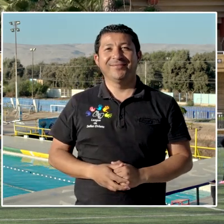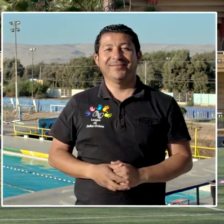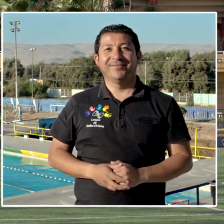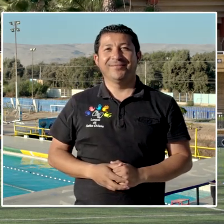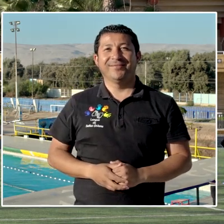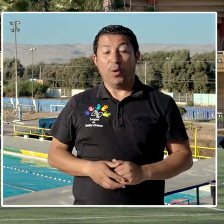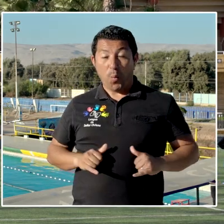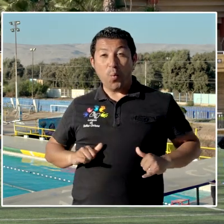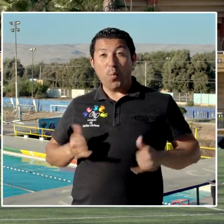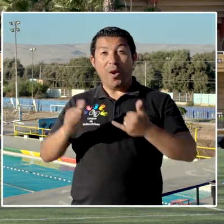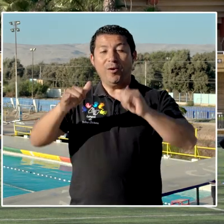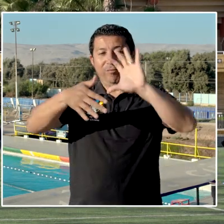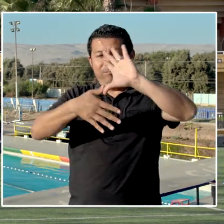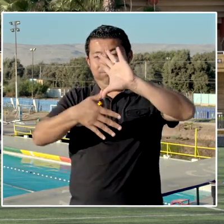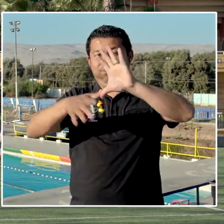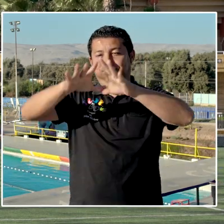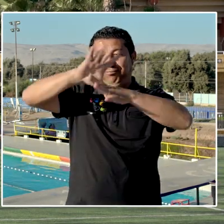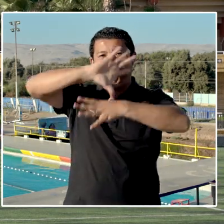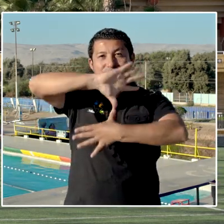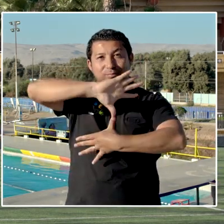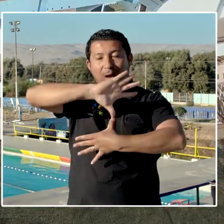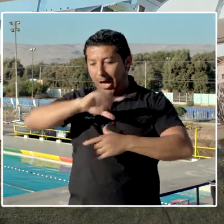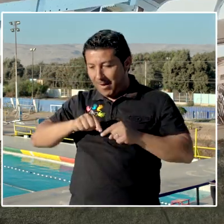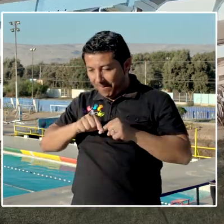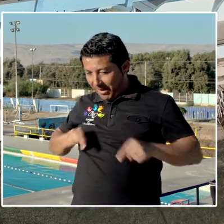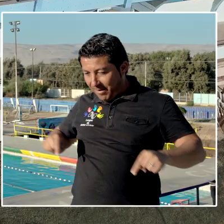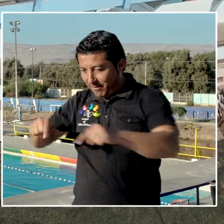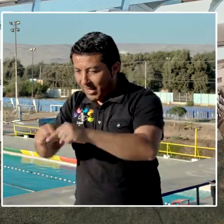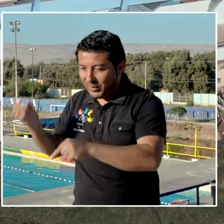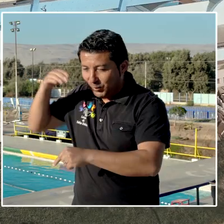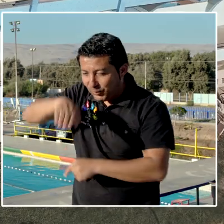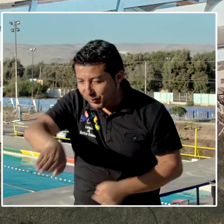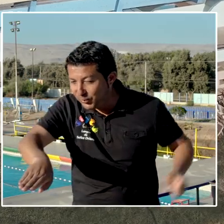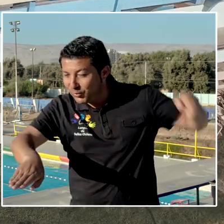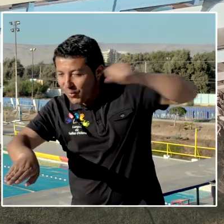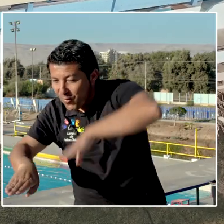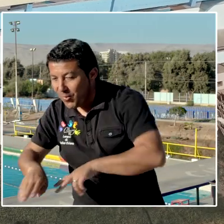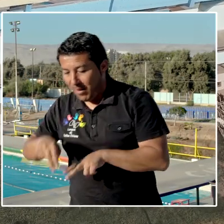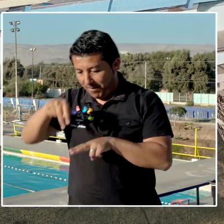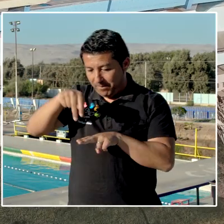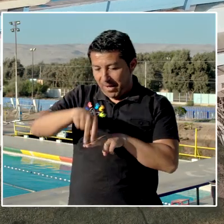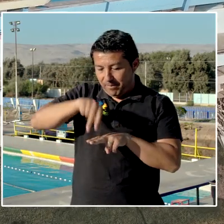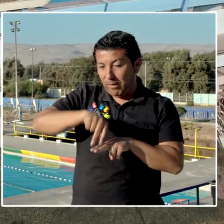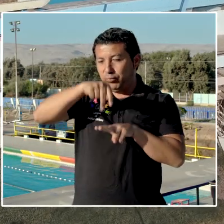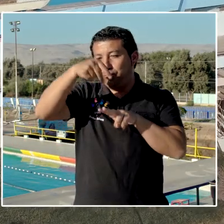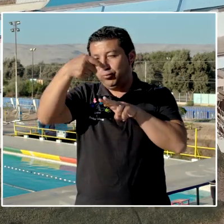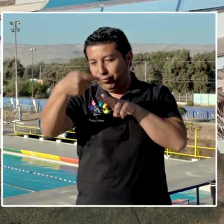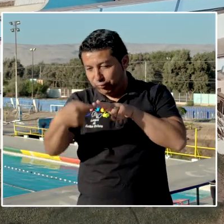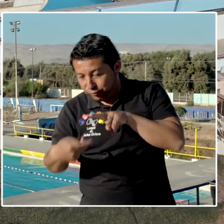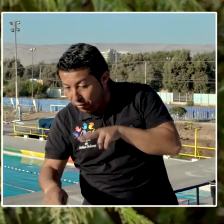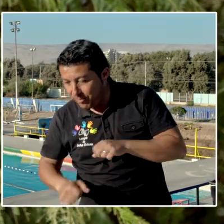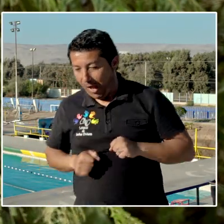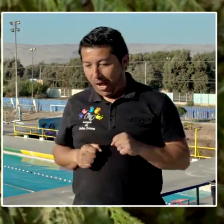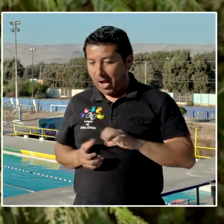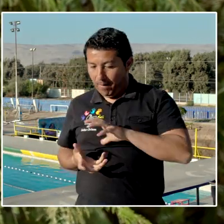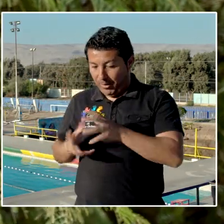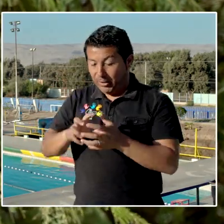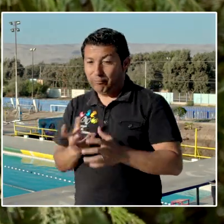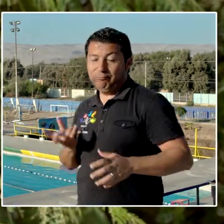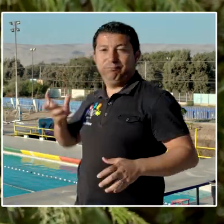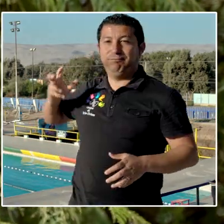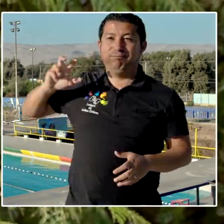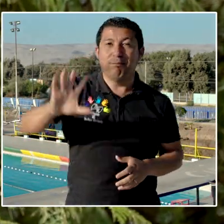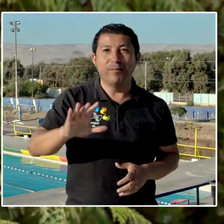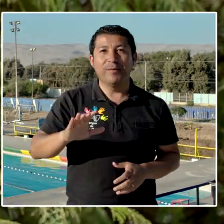y los Juegos Sudamericanos de Natación, Saltos Ornamentales y Water